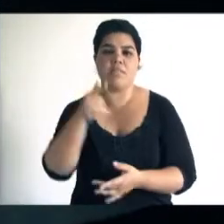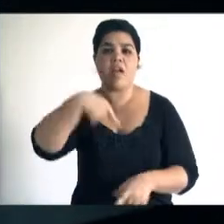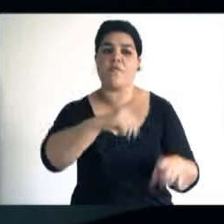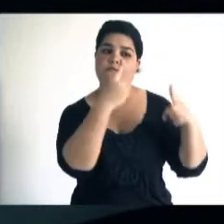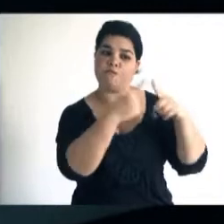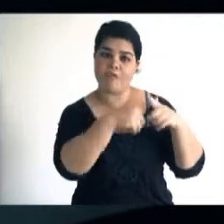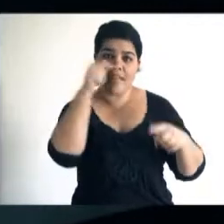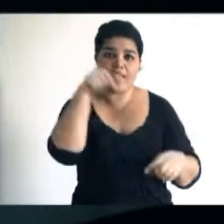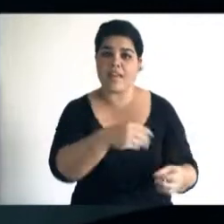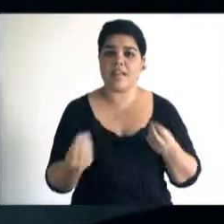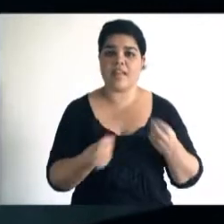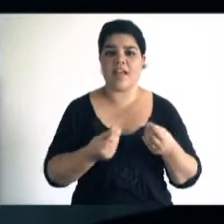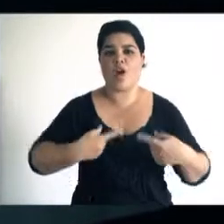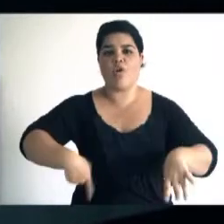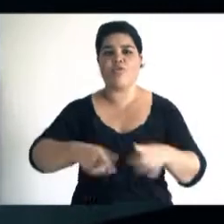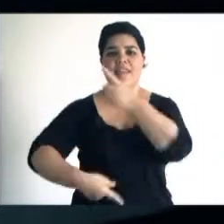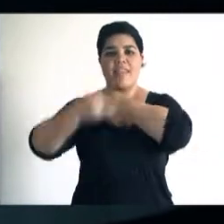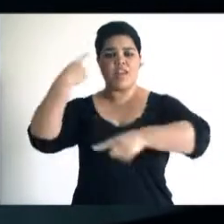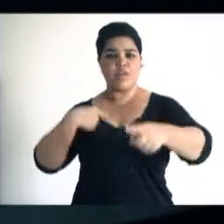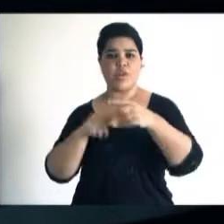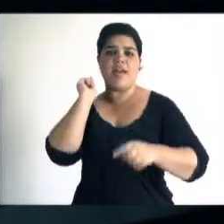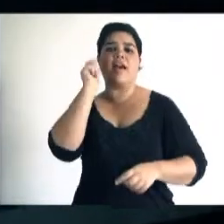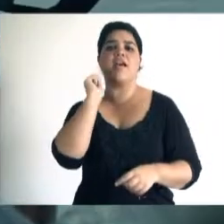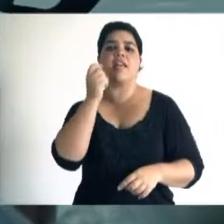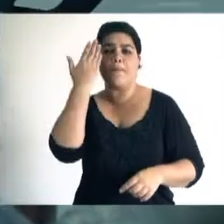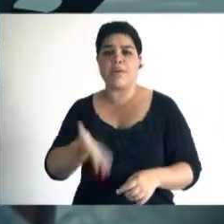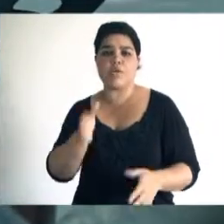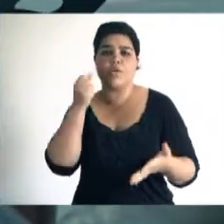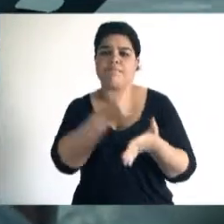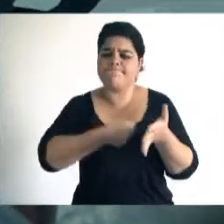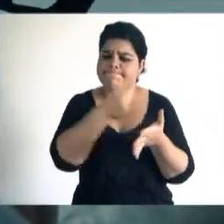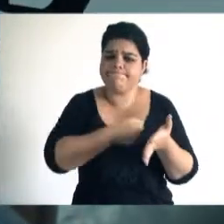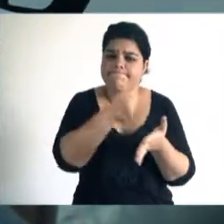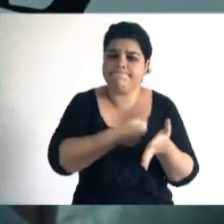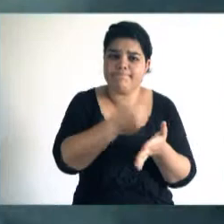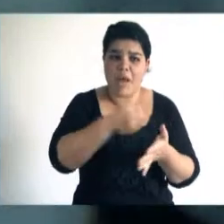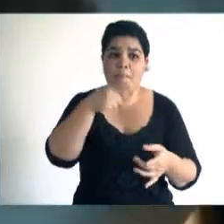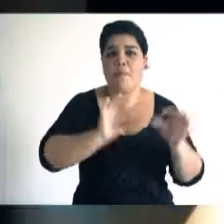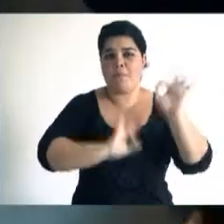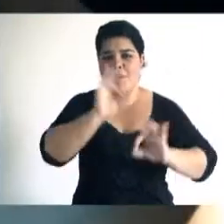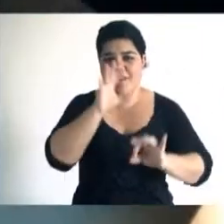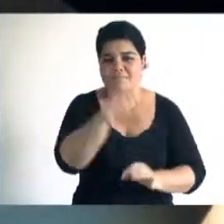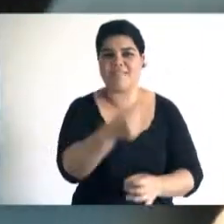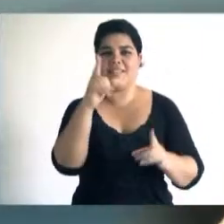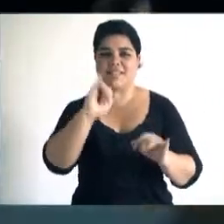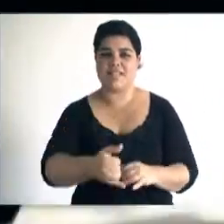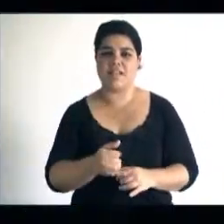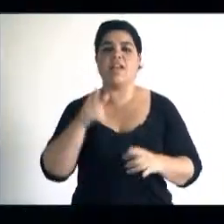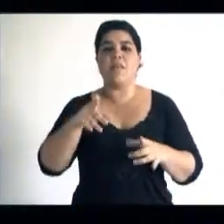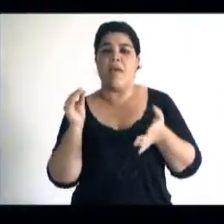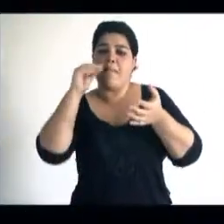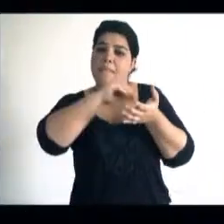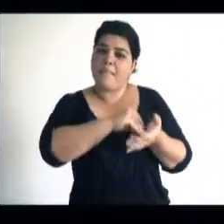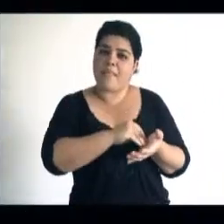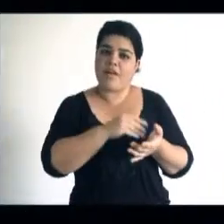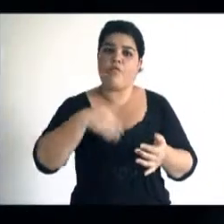hemos recuperado y hemos dejado vestigios de la historia, de quiénes fueron las personas que trabajaron para que este proyecto hoy fuera realidad y aportamos nuestro